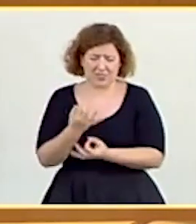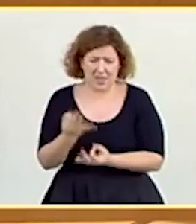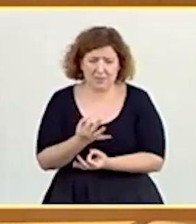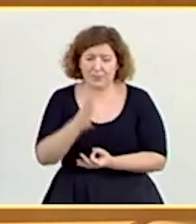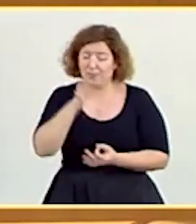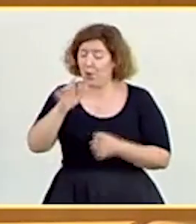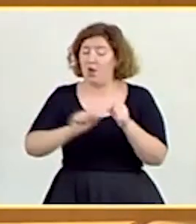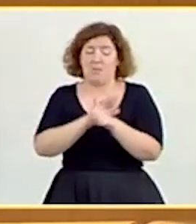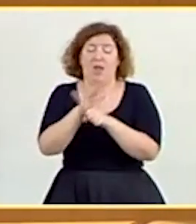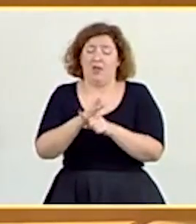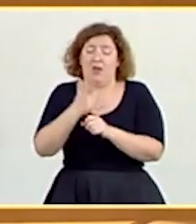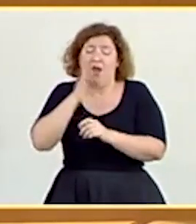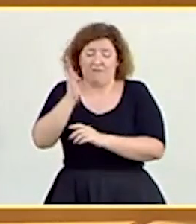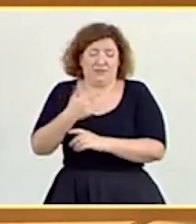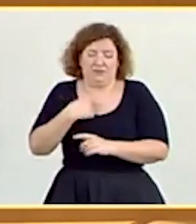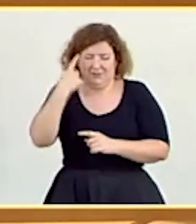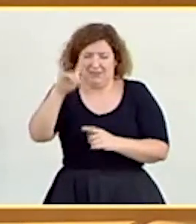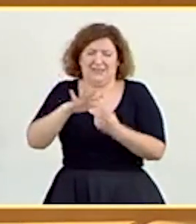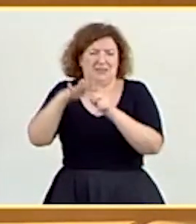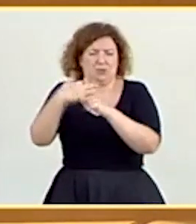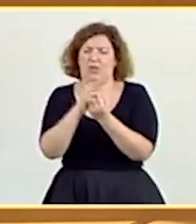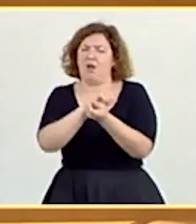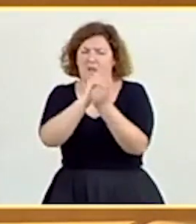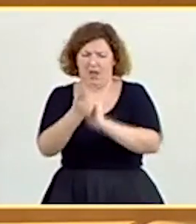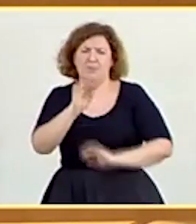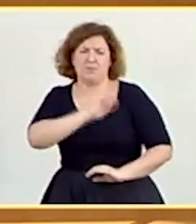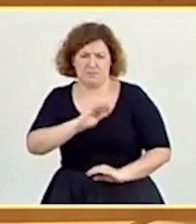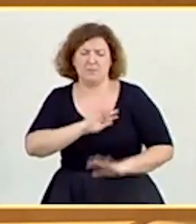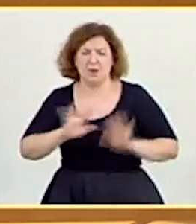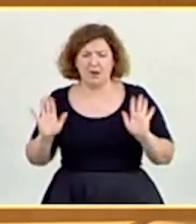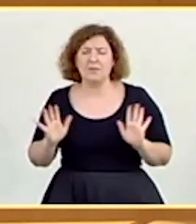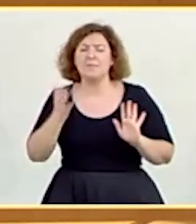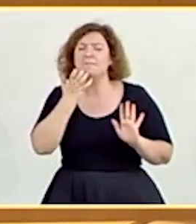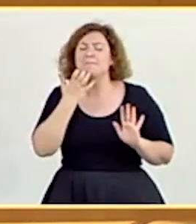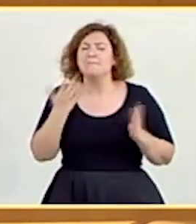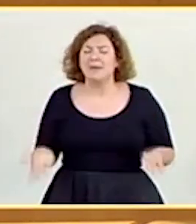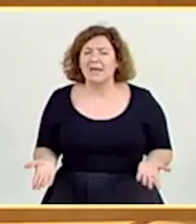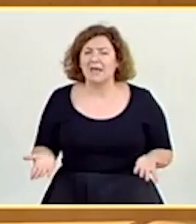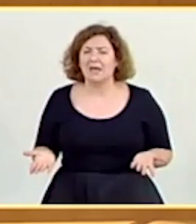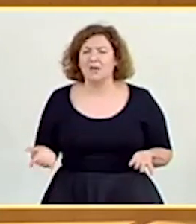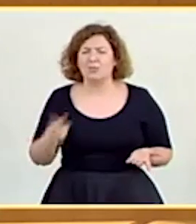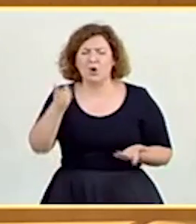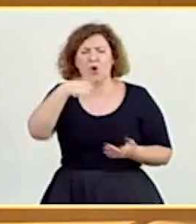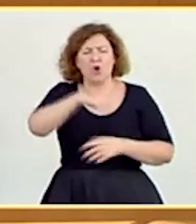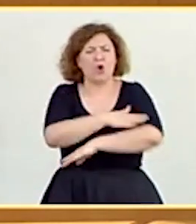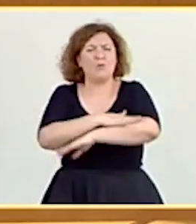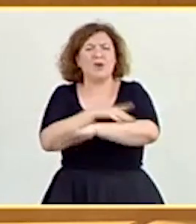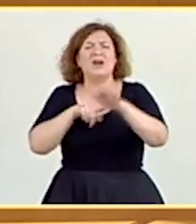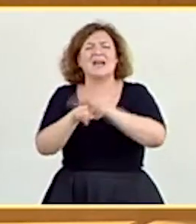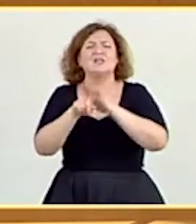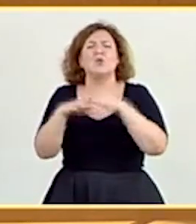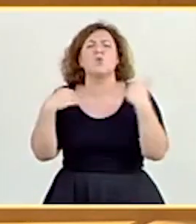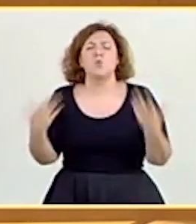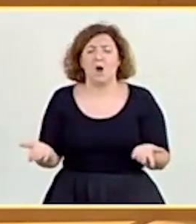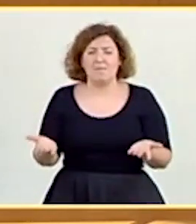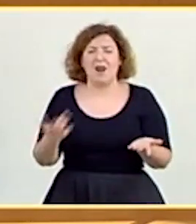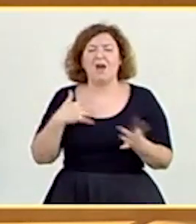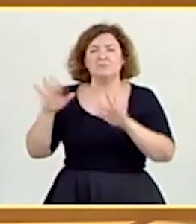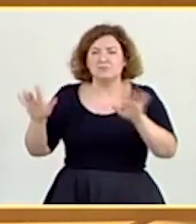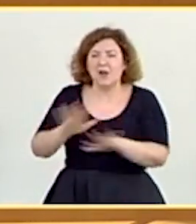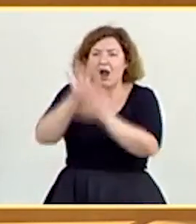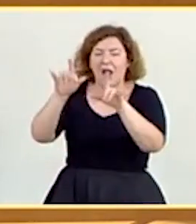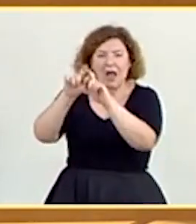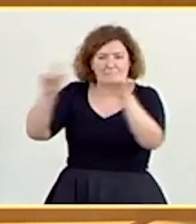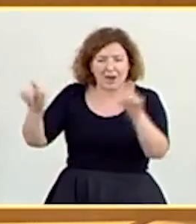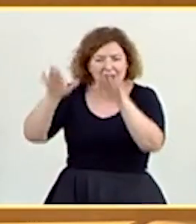ha cambiado todo este escenario. Pero sí que quiero preguntar qué gestiones ha hecho el Gobierno para tratar de convencer a la empresa para que